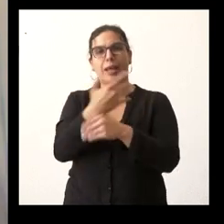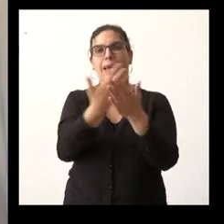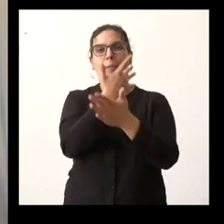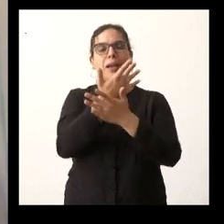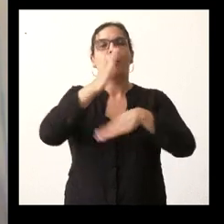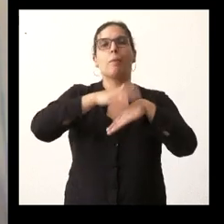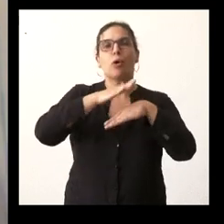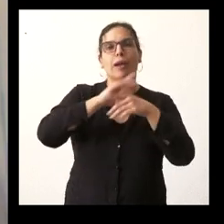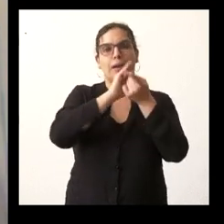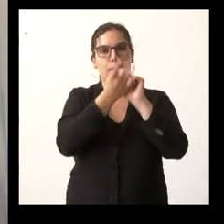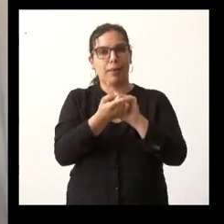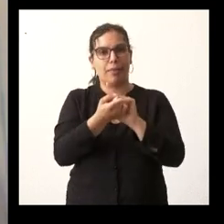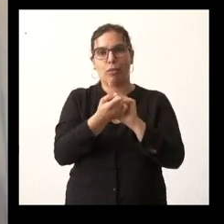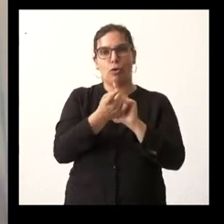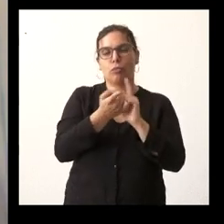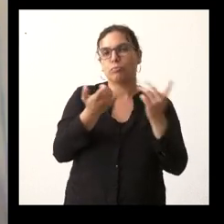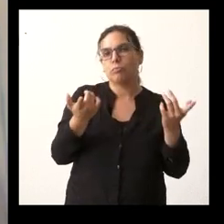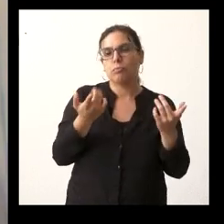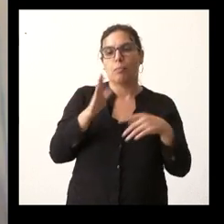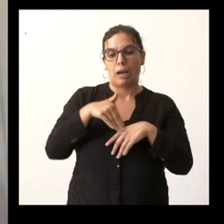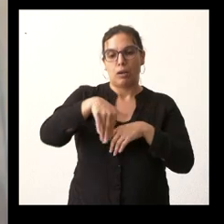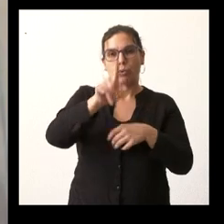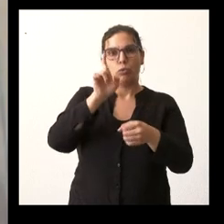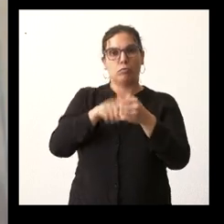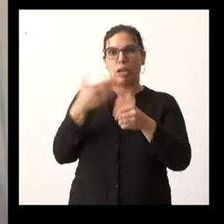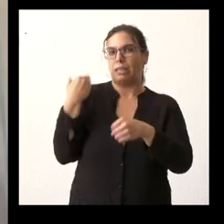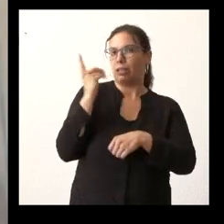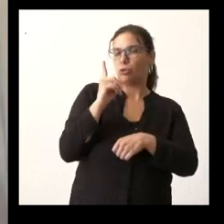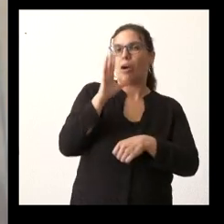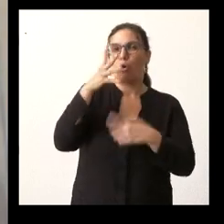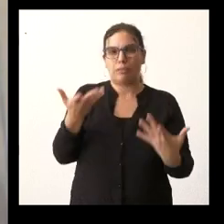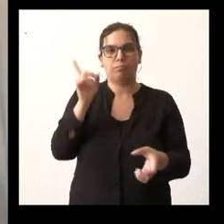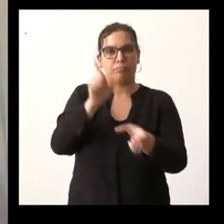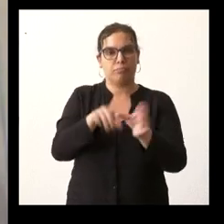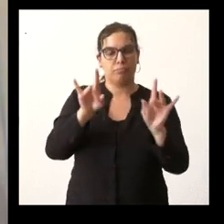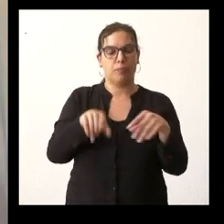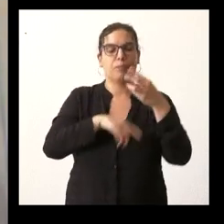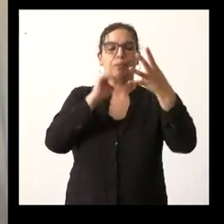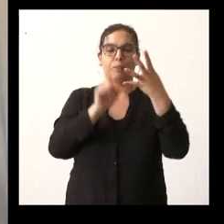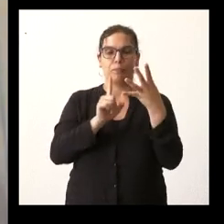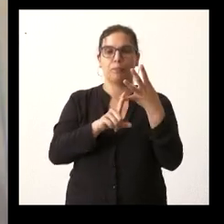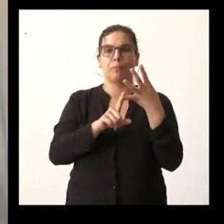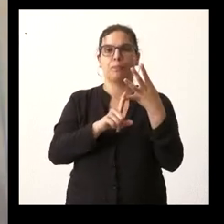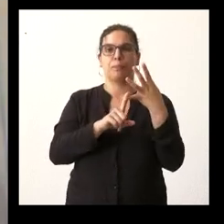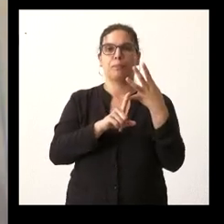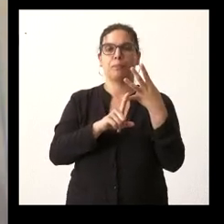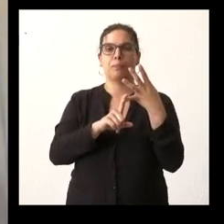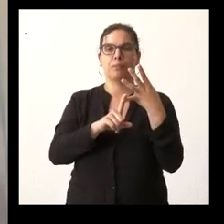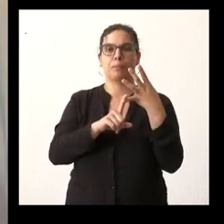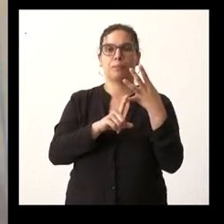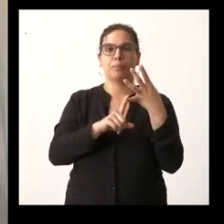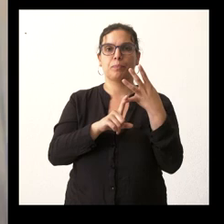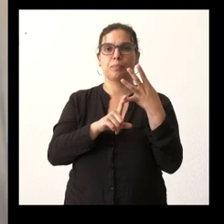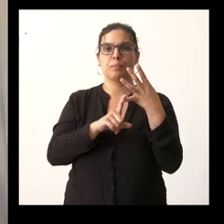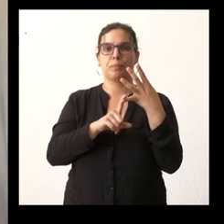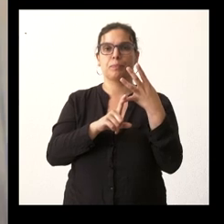esa participación que está prevista para el lunes de la semana que viene la cuarta cuestión es que